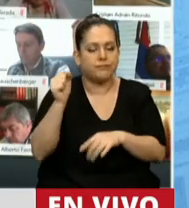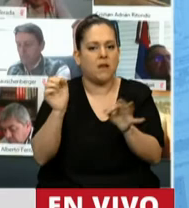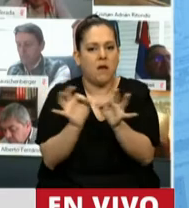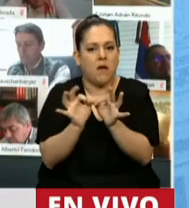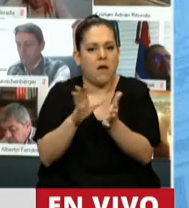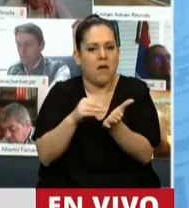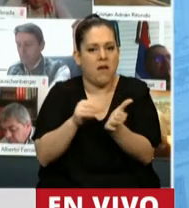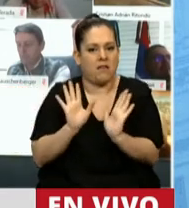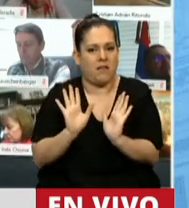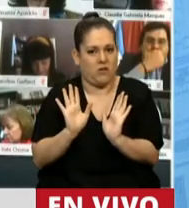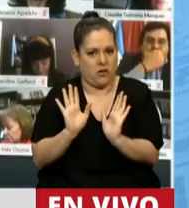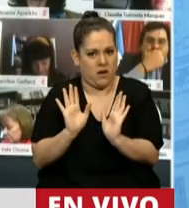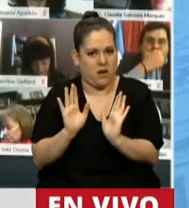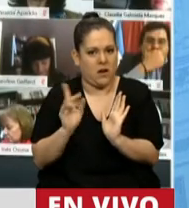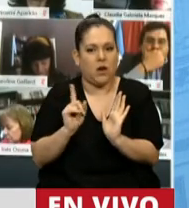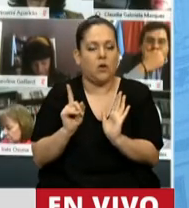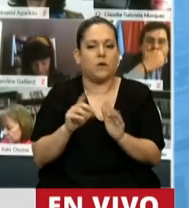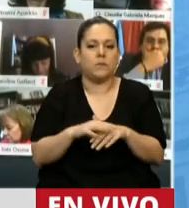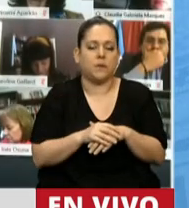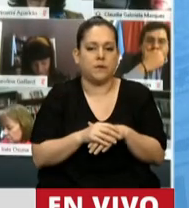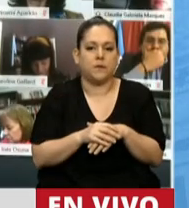autodeterminación de los pueblos.